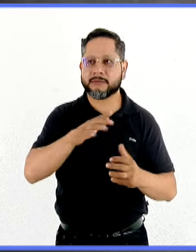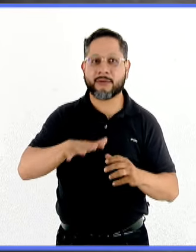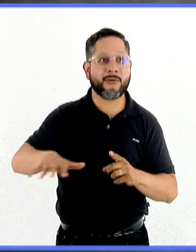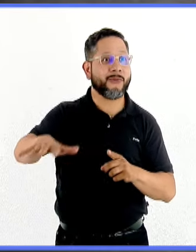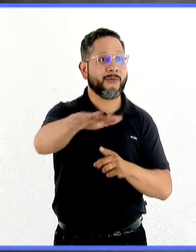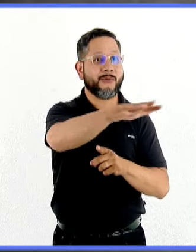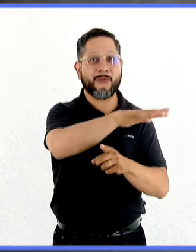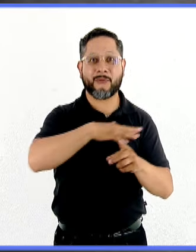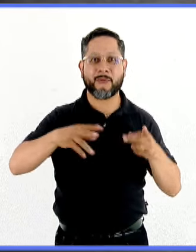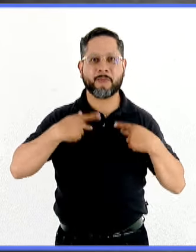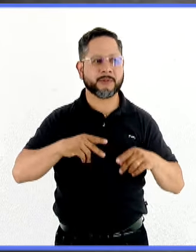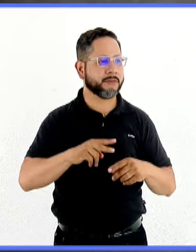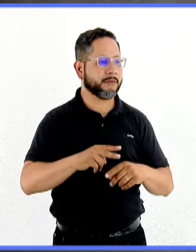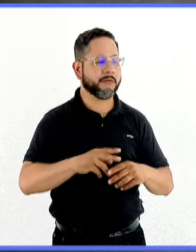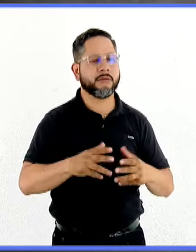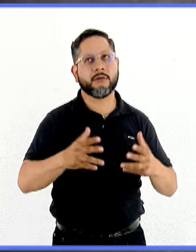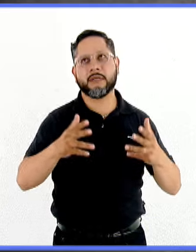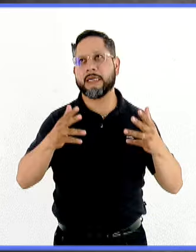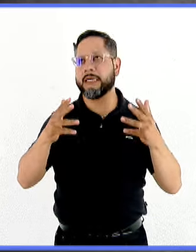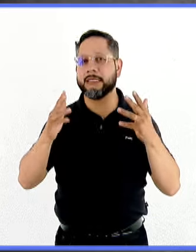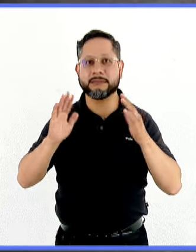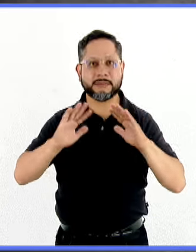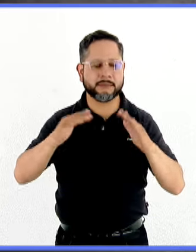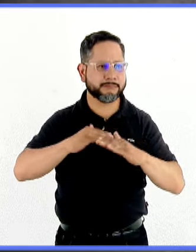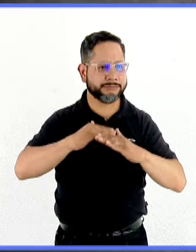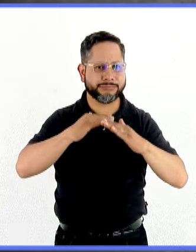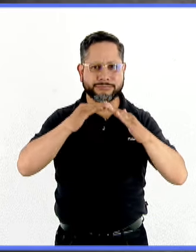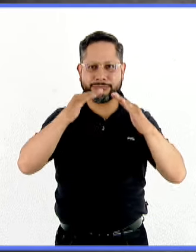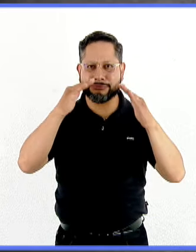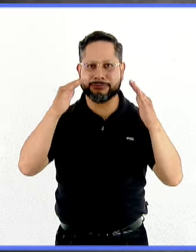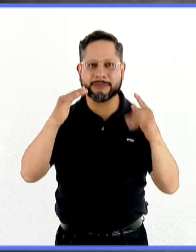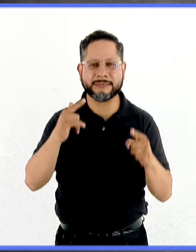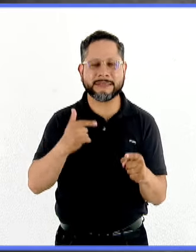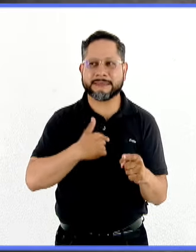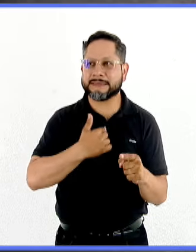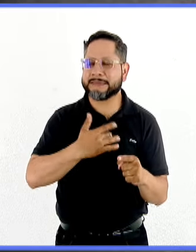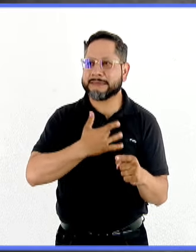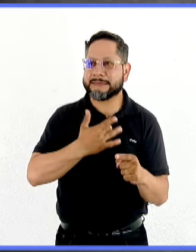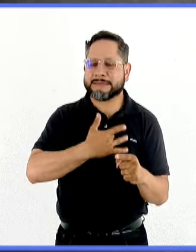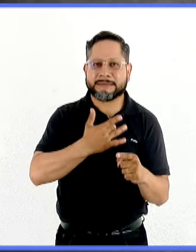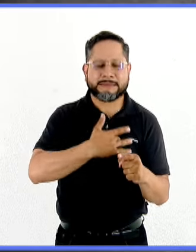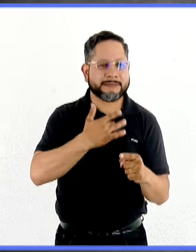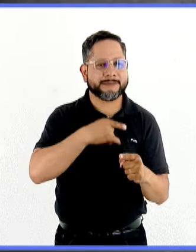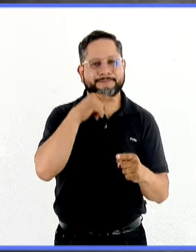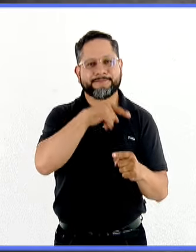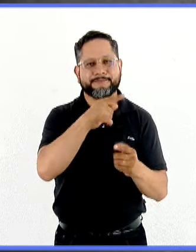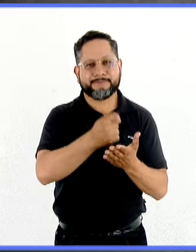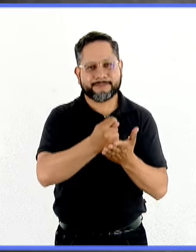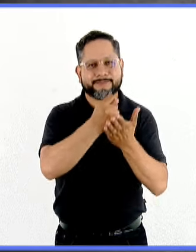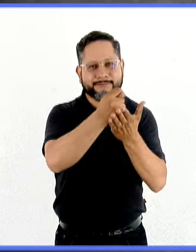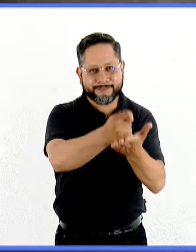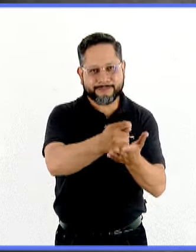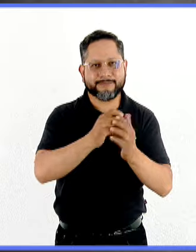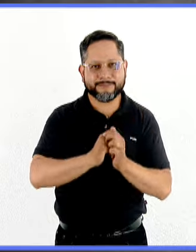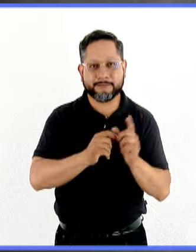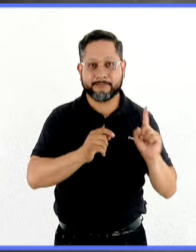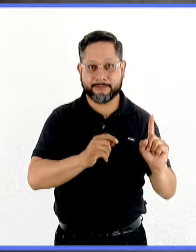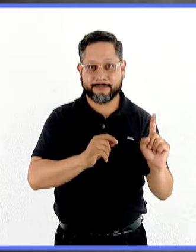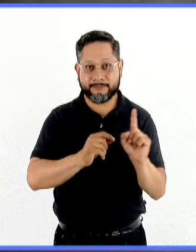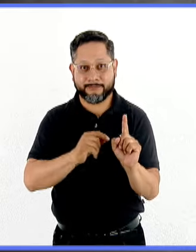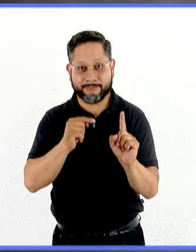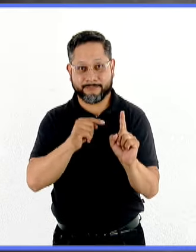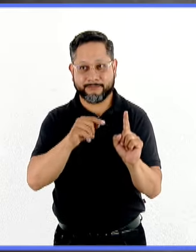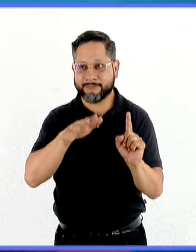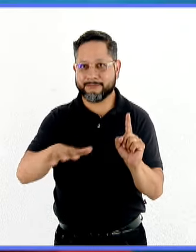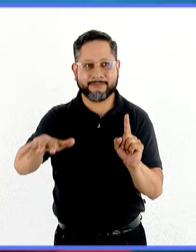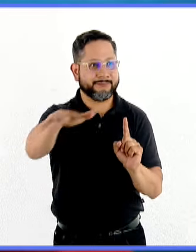el ambiente social. Entonces, esto es difícil porque en realidad mucho del abordaje terapéutico requiere la intervención del sujeto más su ambiente